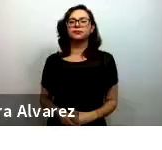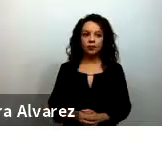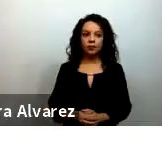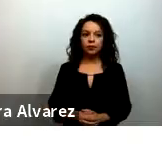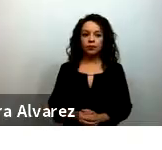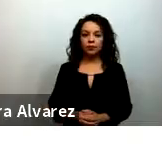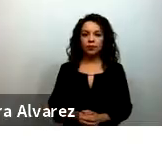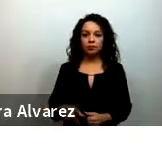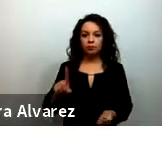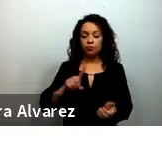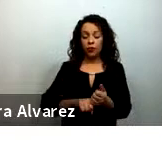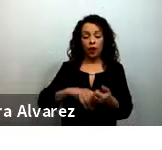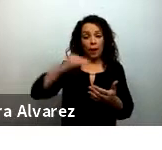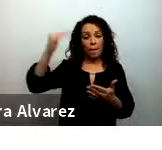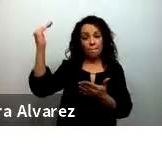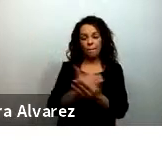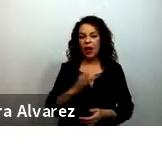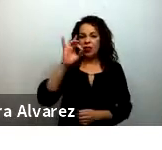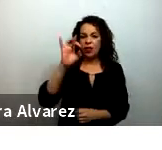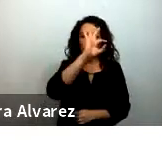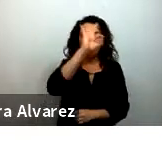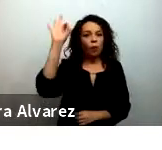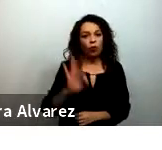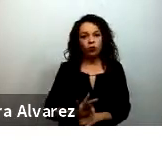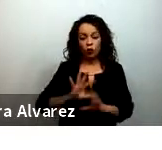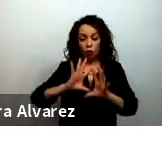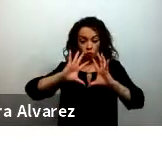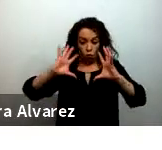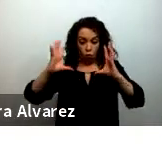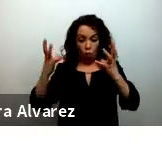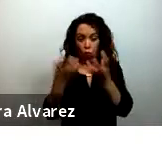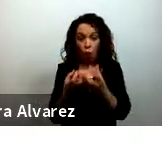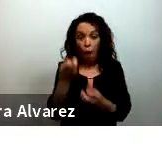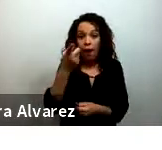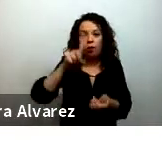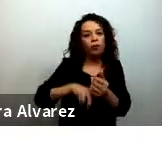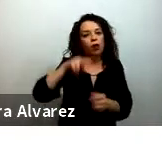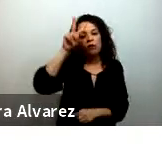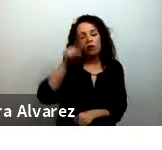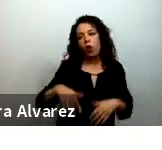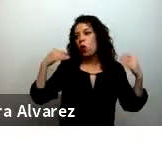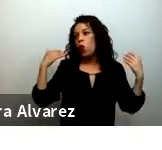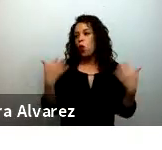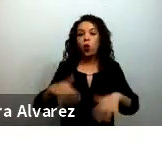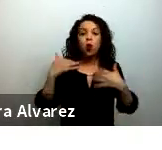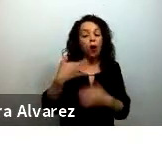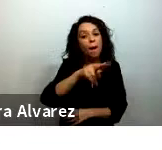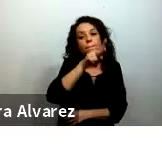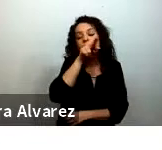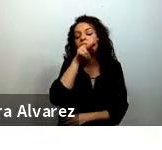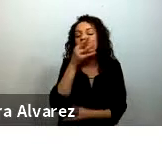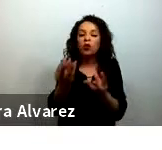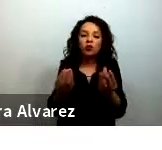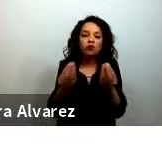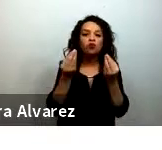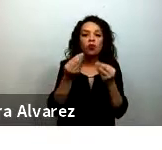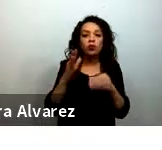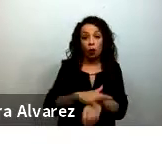recursos a nivel global, que es sumamente preocupante, ya que en muchos países ya